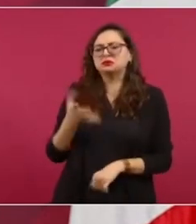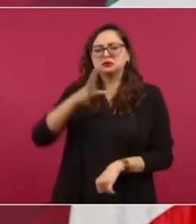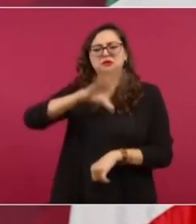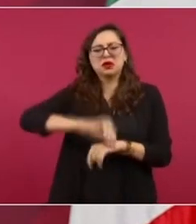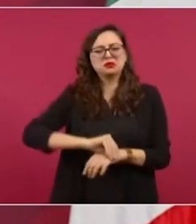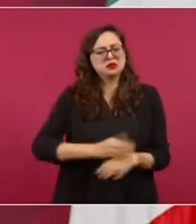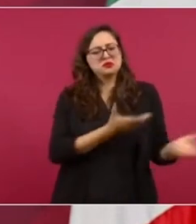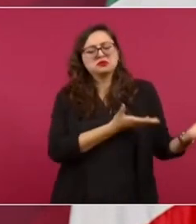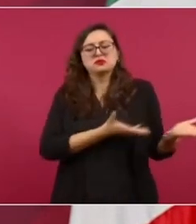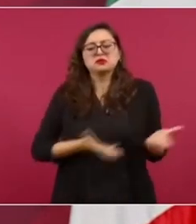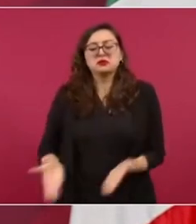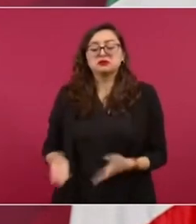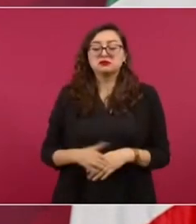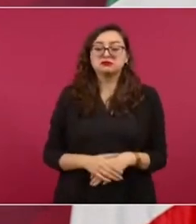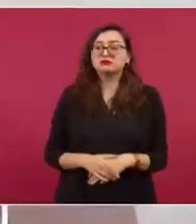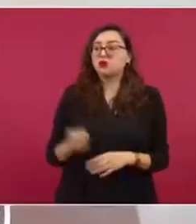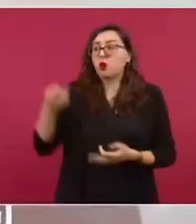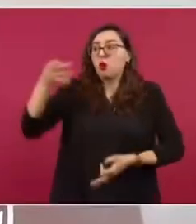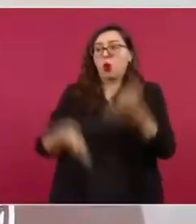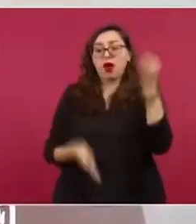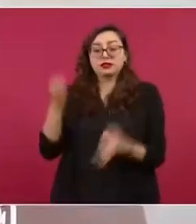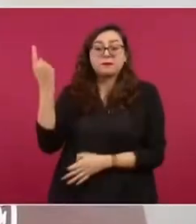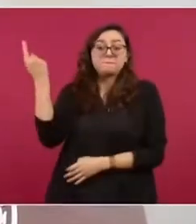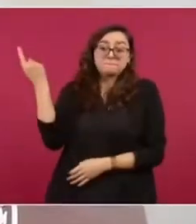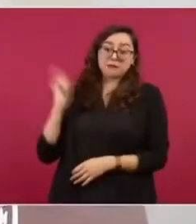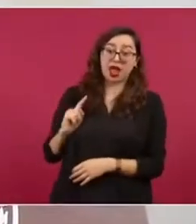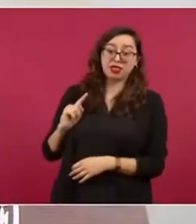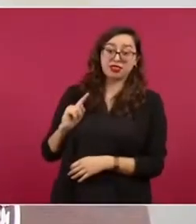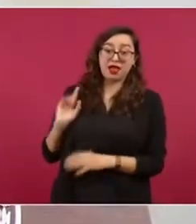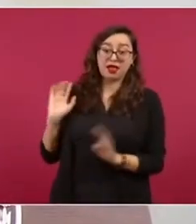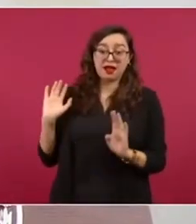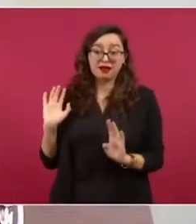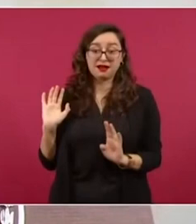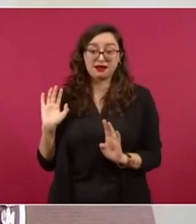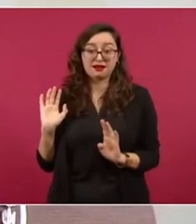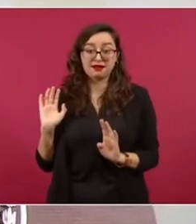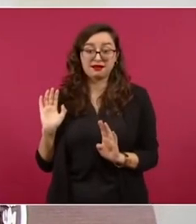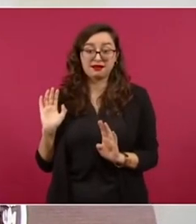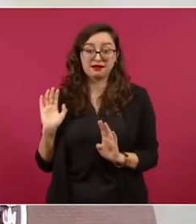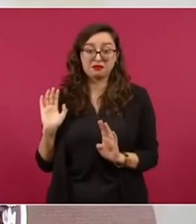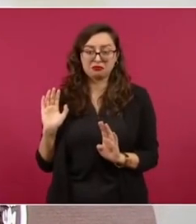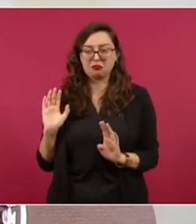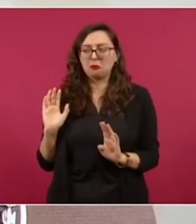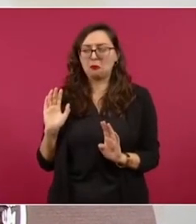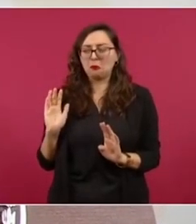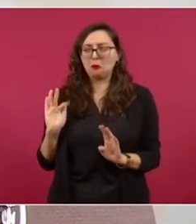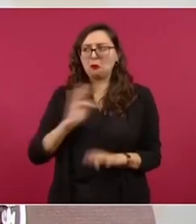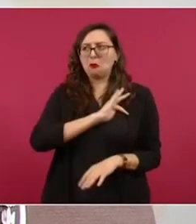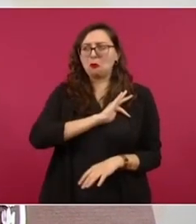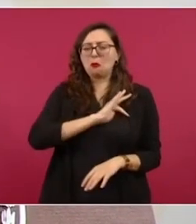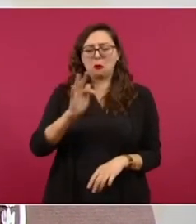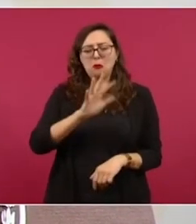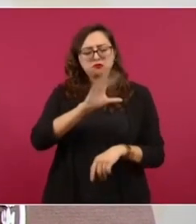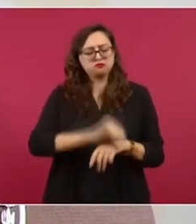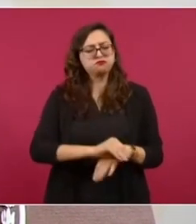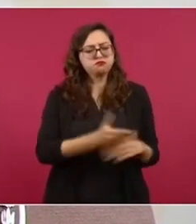si la autoridad competente me lo